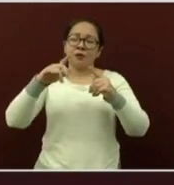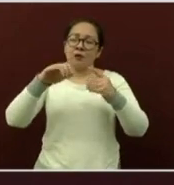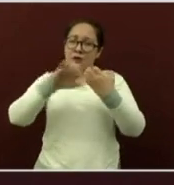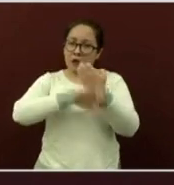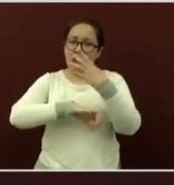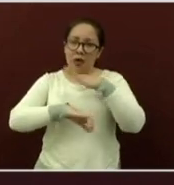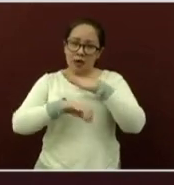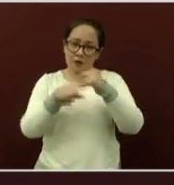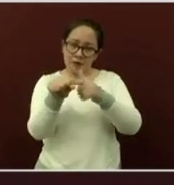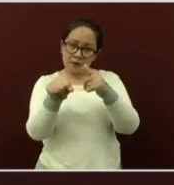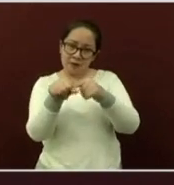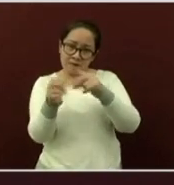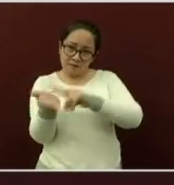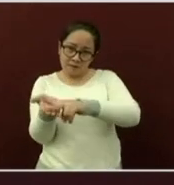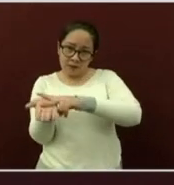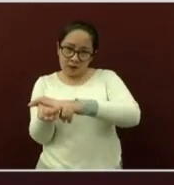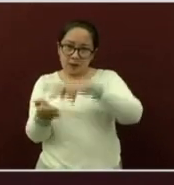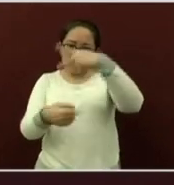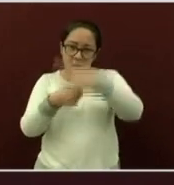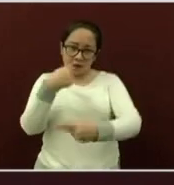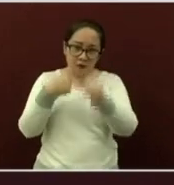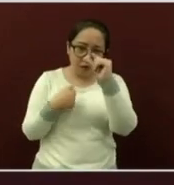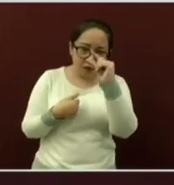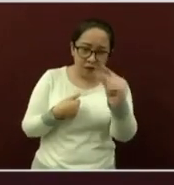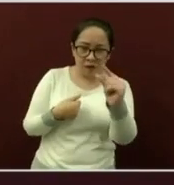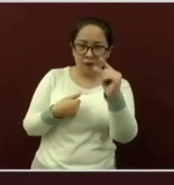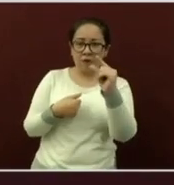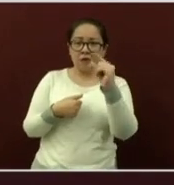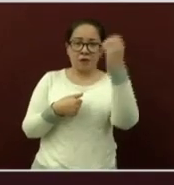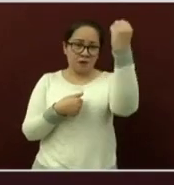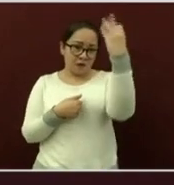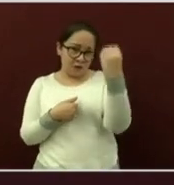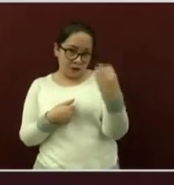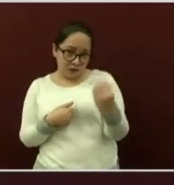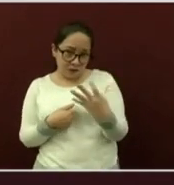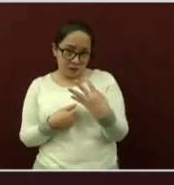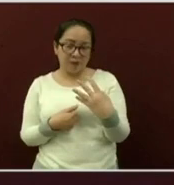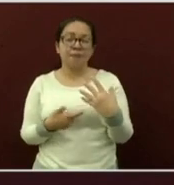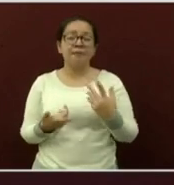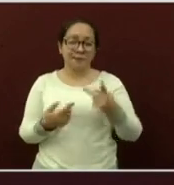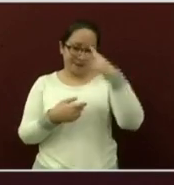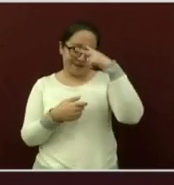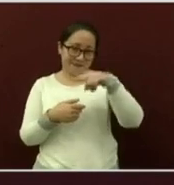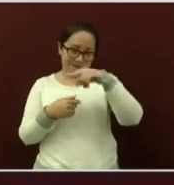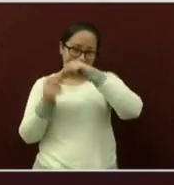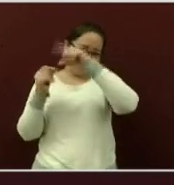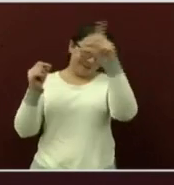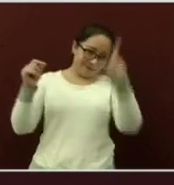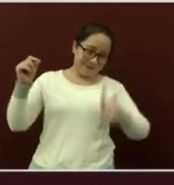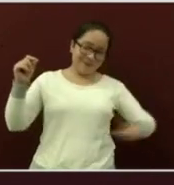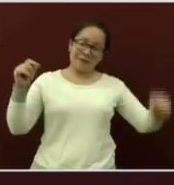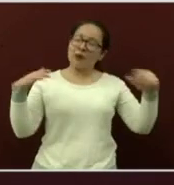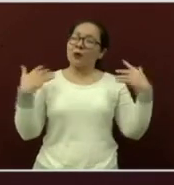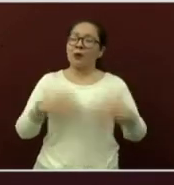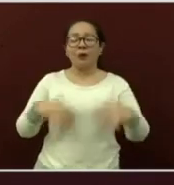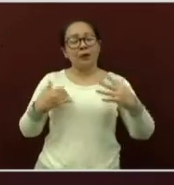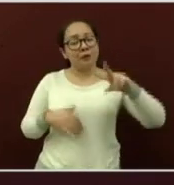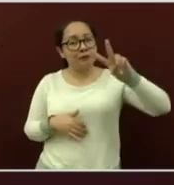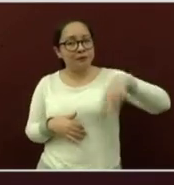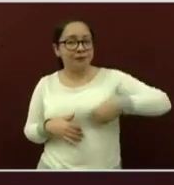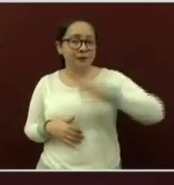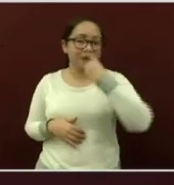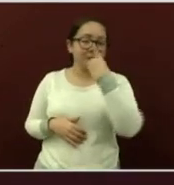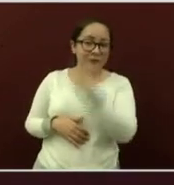bajo del semáforo epidemiológico nacional. Por eso agradecemos de todo corazón